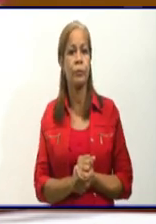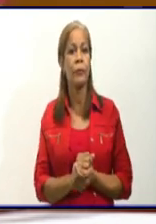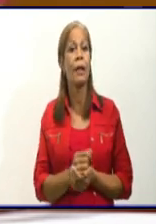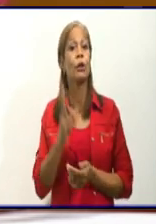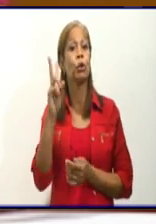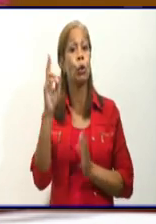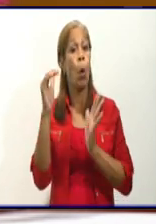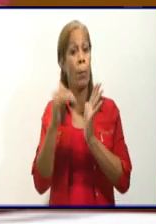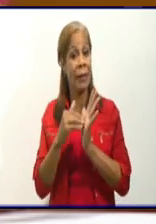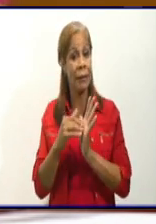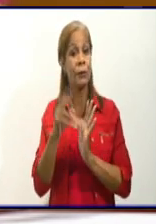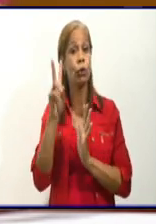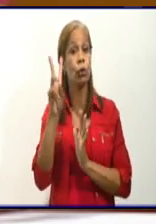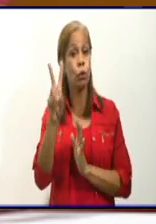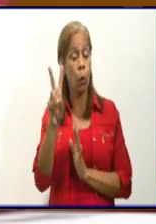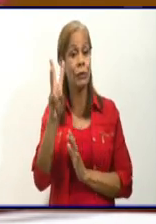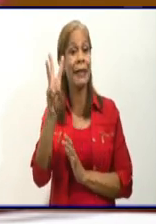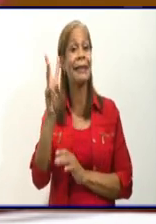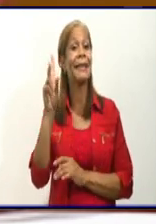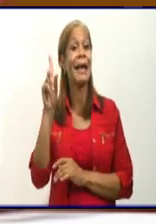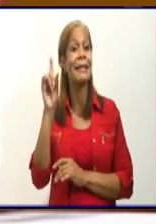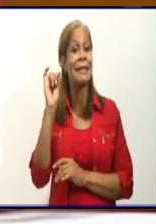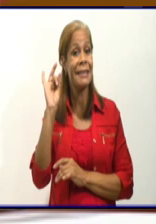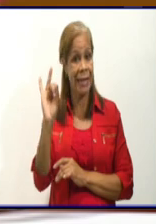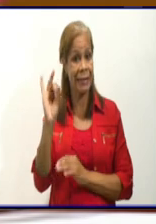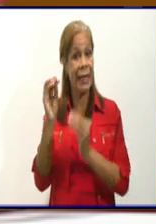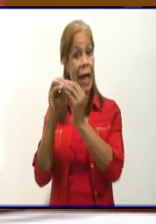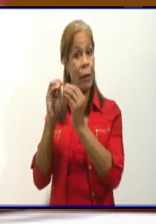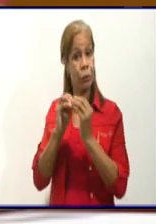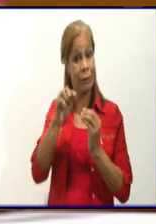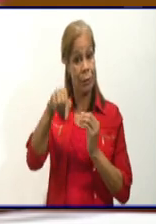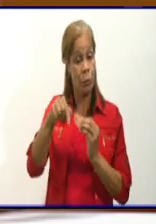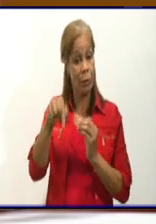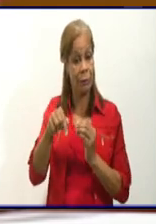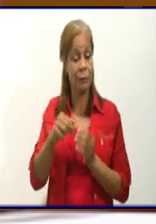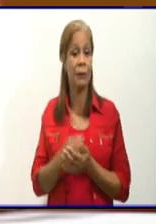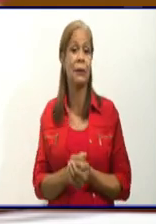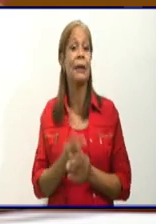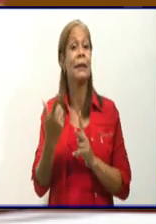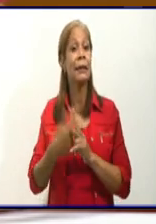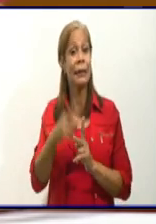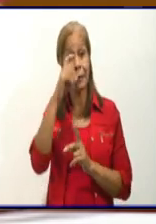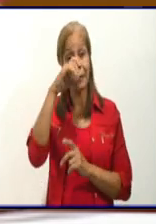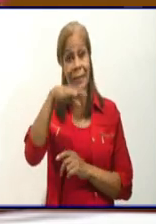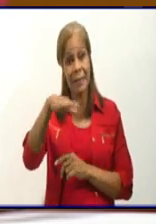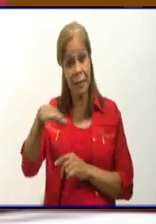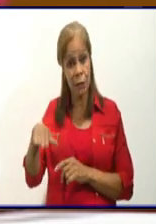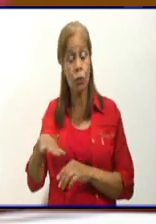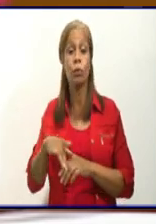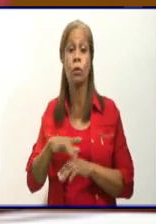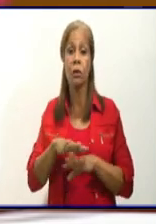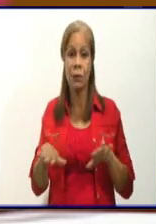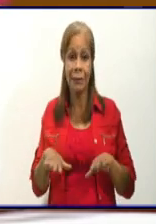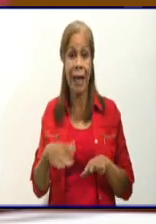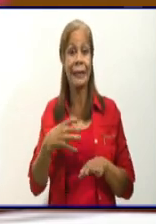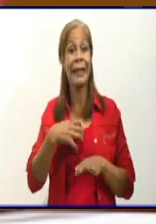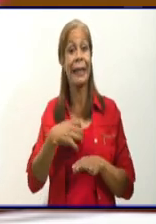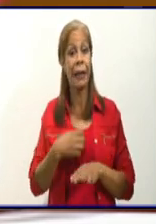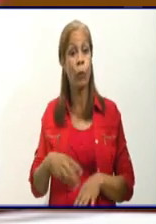2.237 autóctonos y 136 viajeros. Y en la edad pediátrica ya arribamos a la cifra de